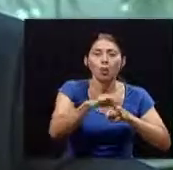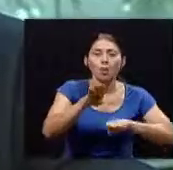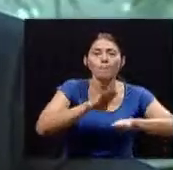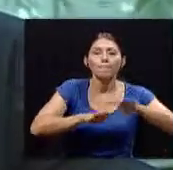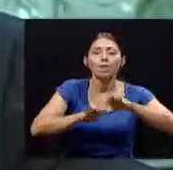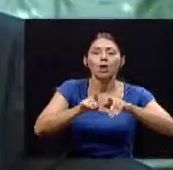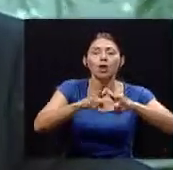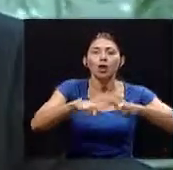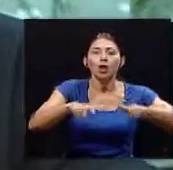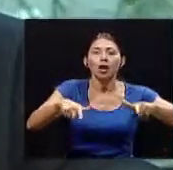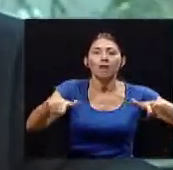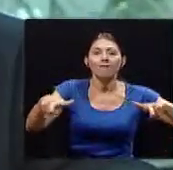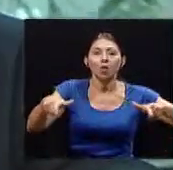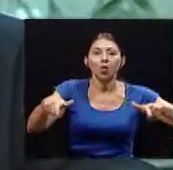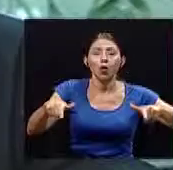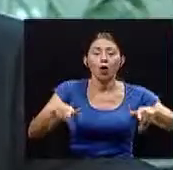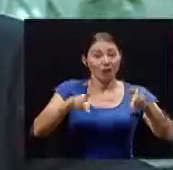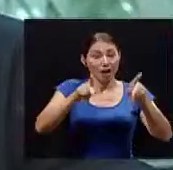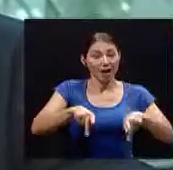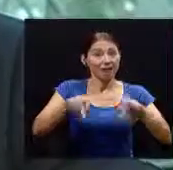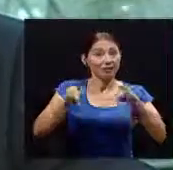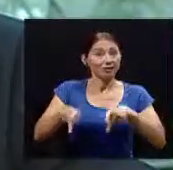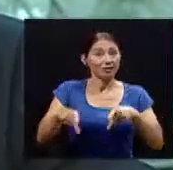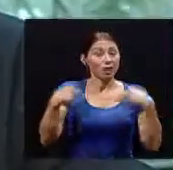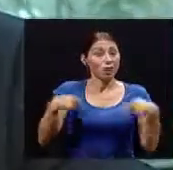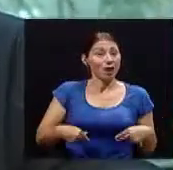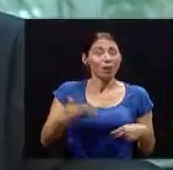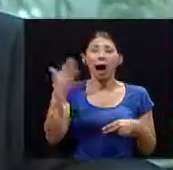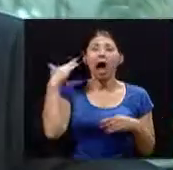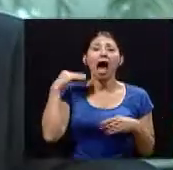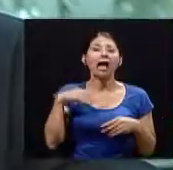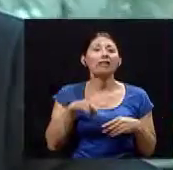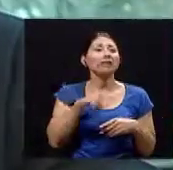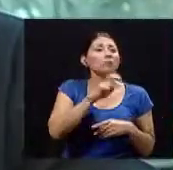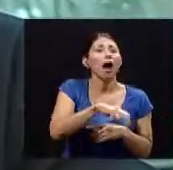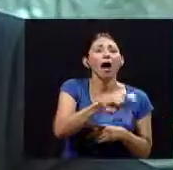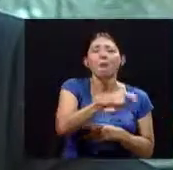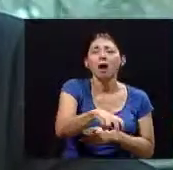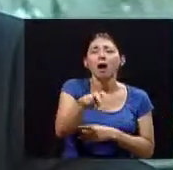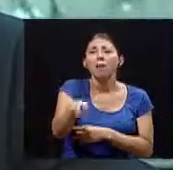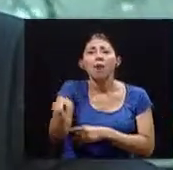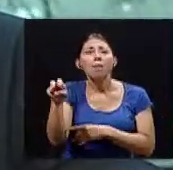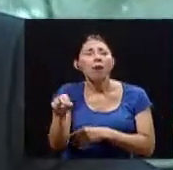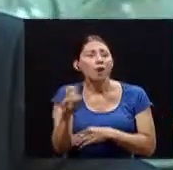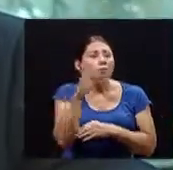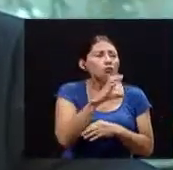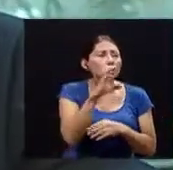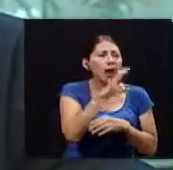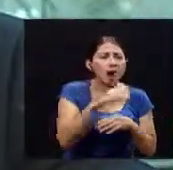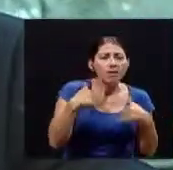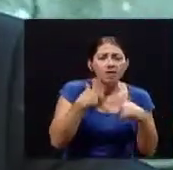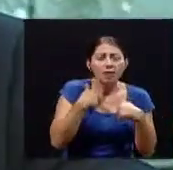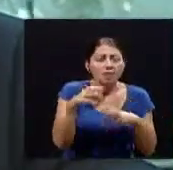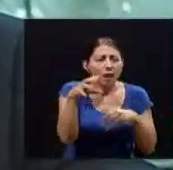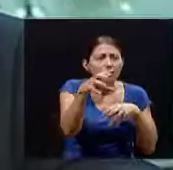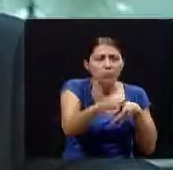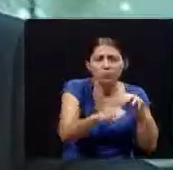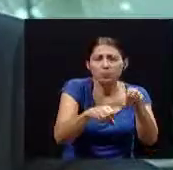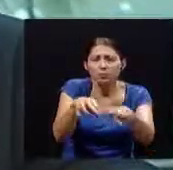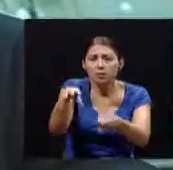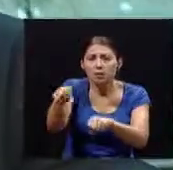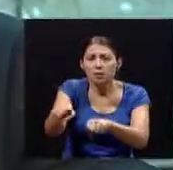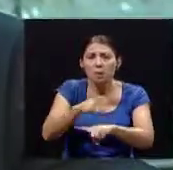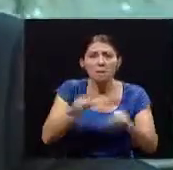momento en que el ser humano se asienta y deja de ser un cazador y un recolector para empezar a intervenir